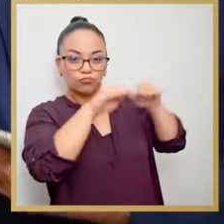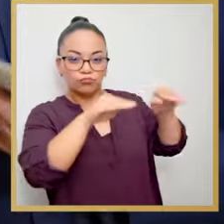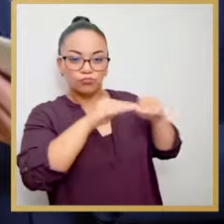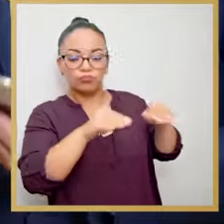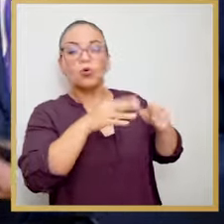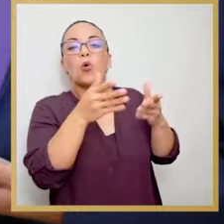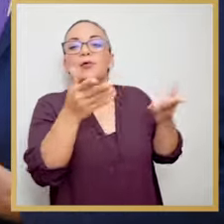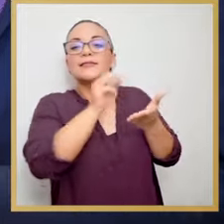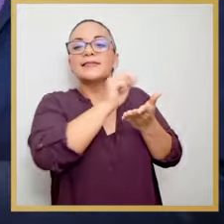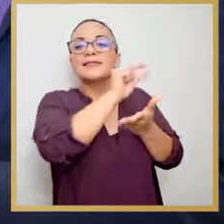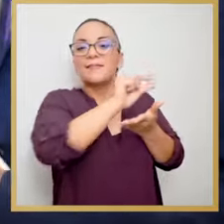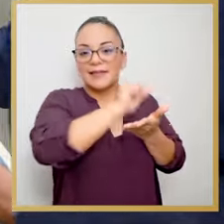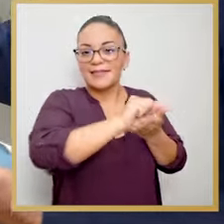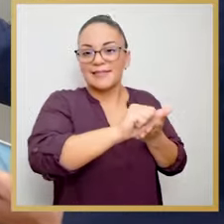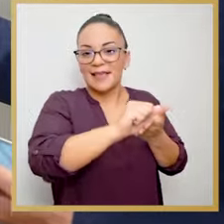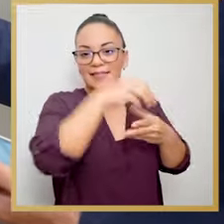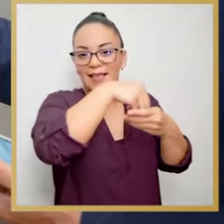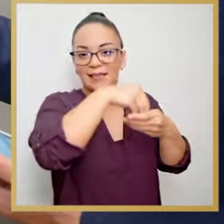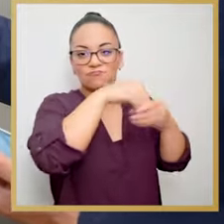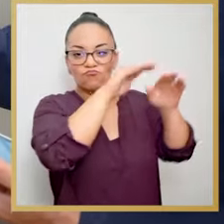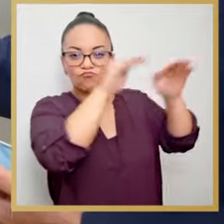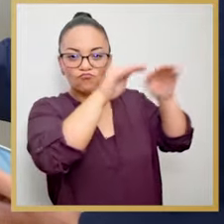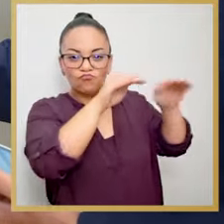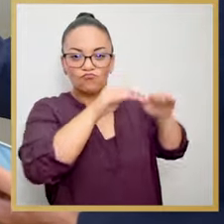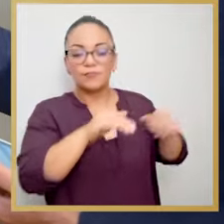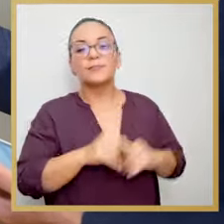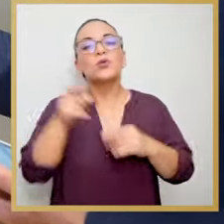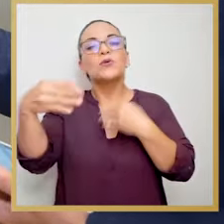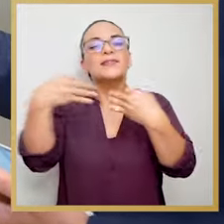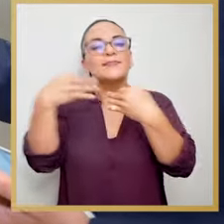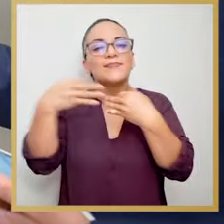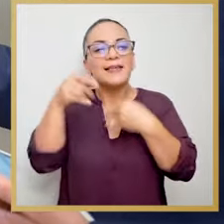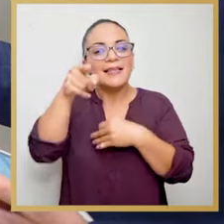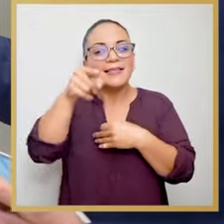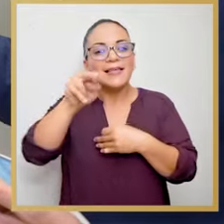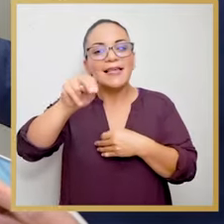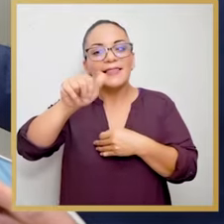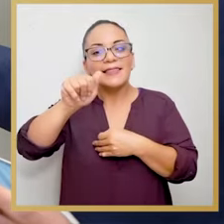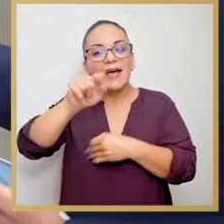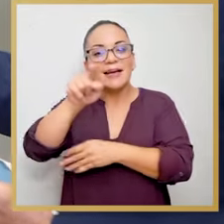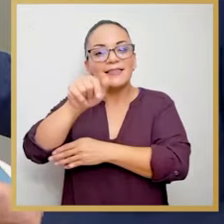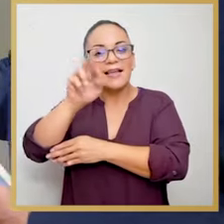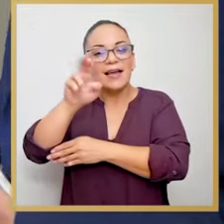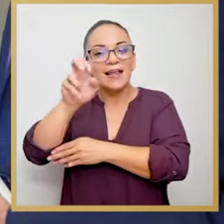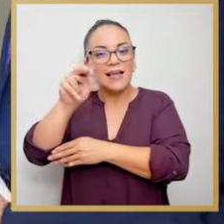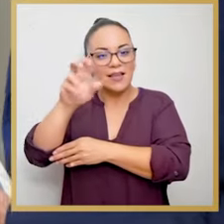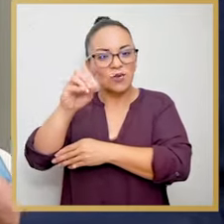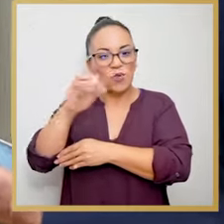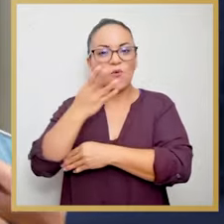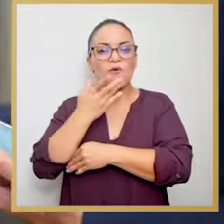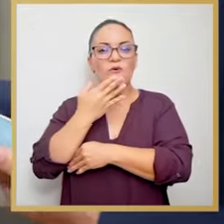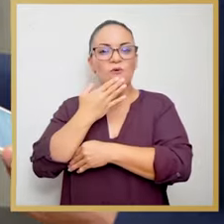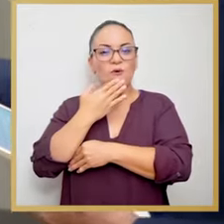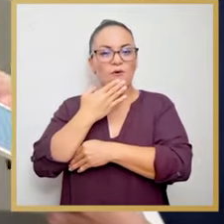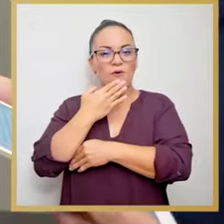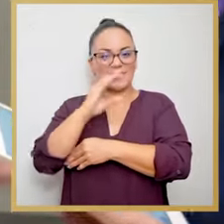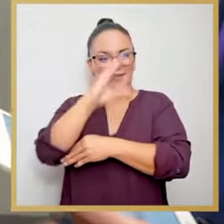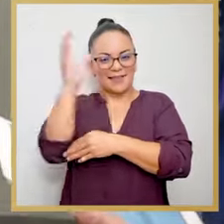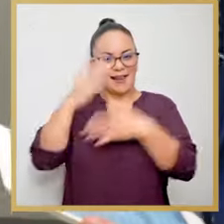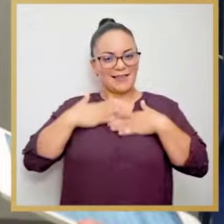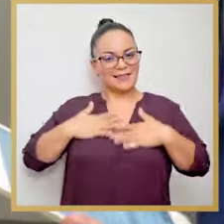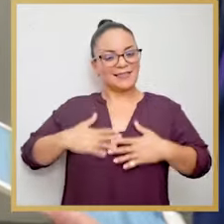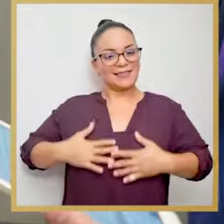de Semana Santa. Doña Gabriela, explíquenos de este nazarero porque lo vemos pintado de celeste. Un Lico